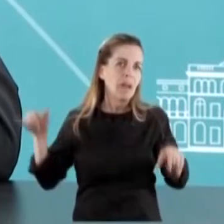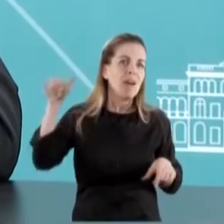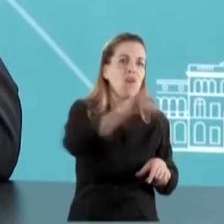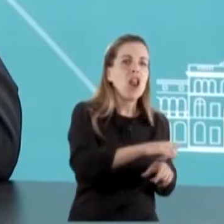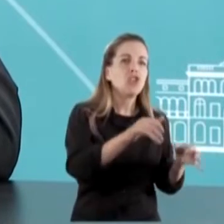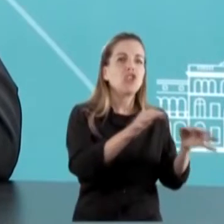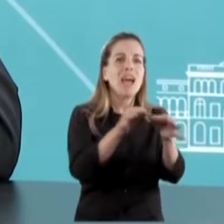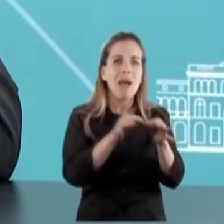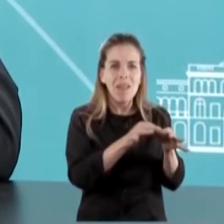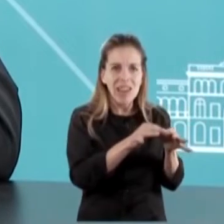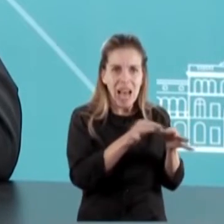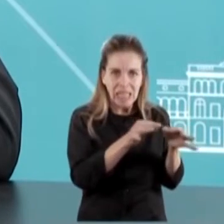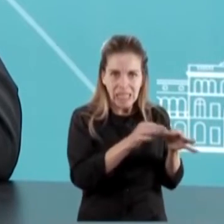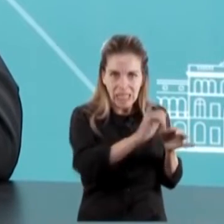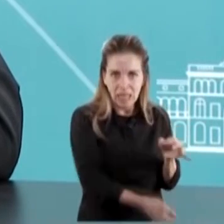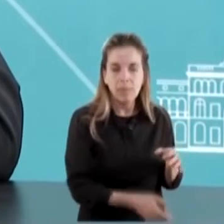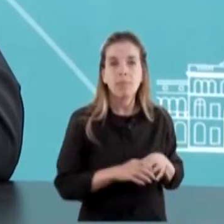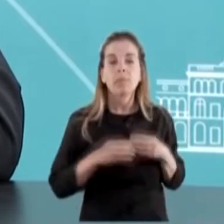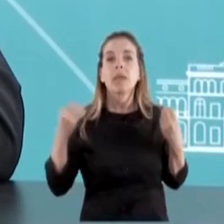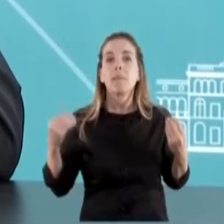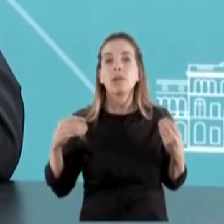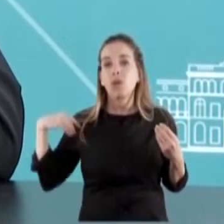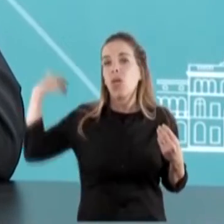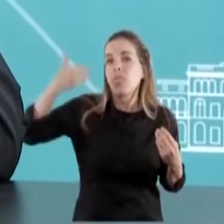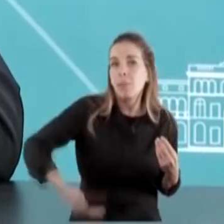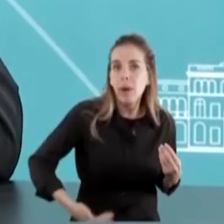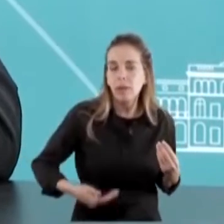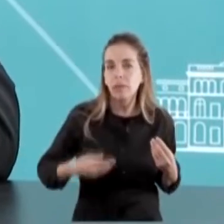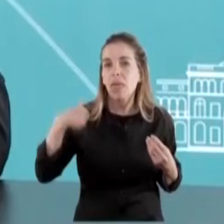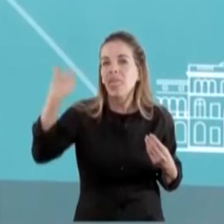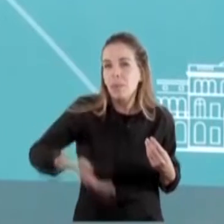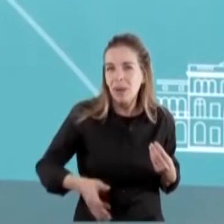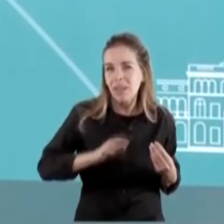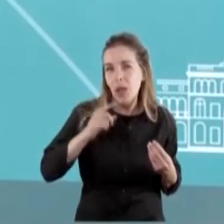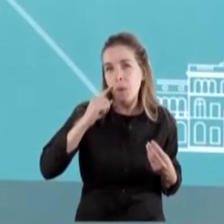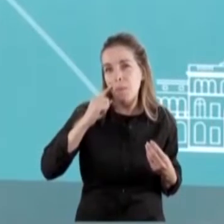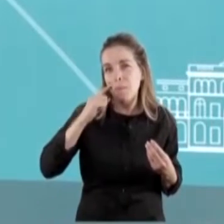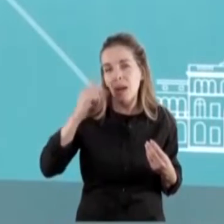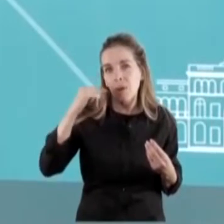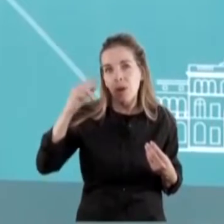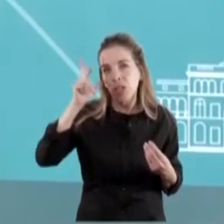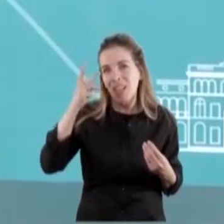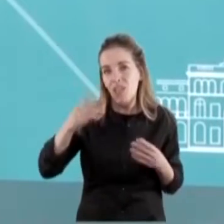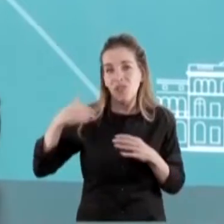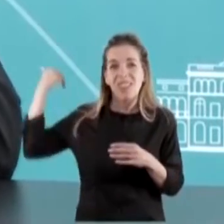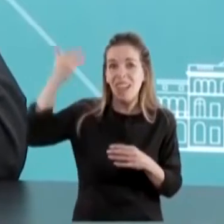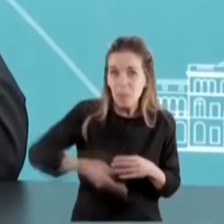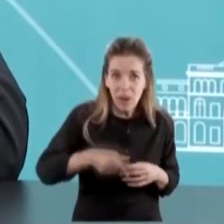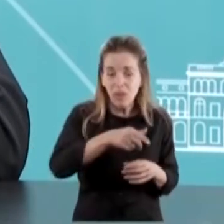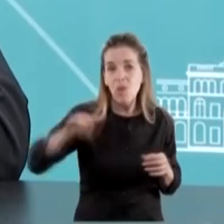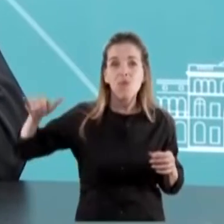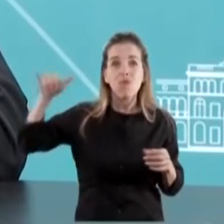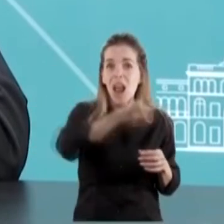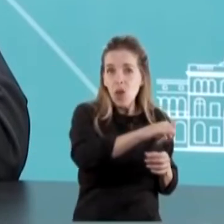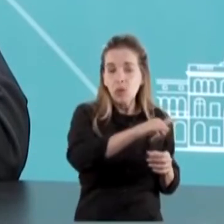La situación hoy es la siguiente. Esos vuelos fueron, después del conflicto, fueron dados de baja. Sin embargo,